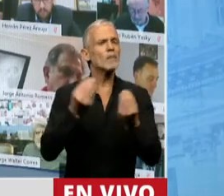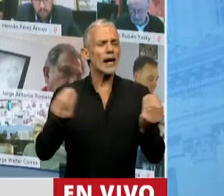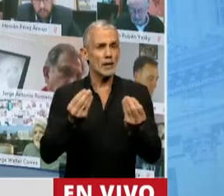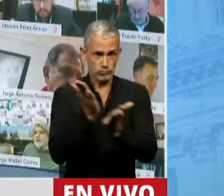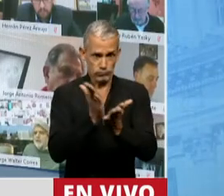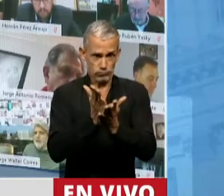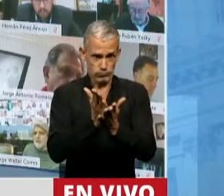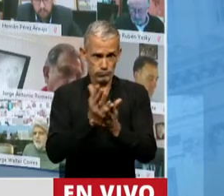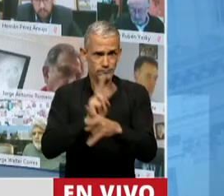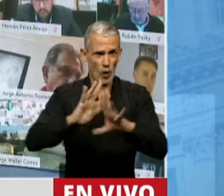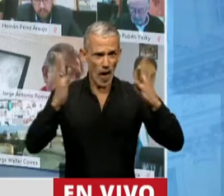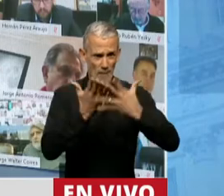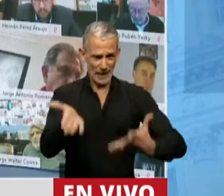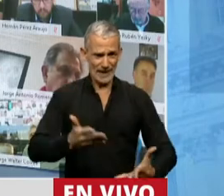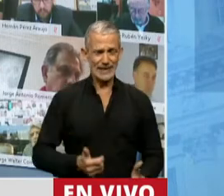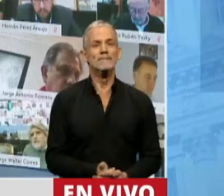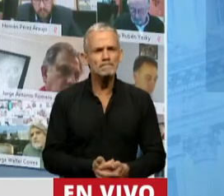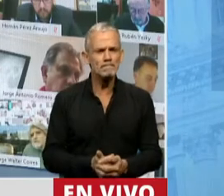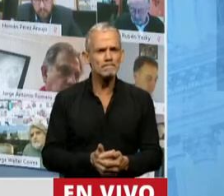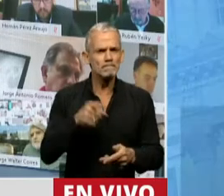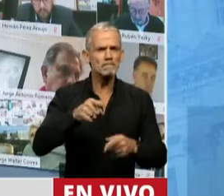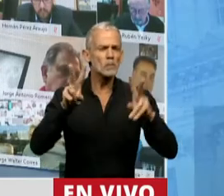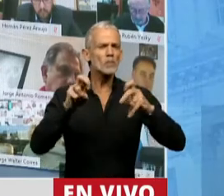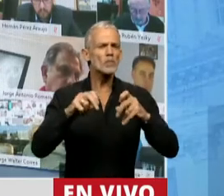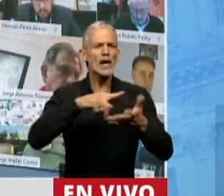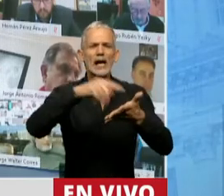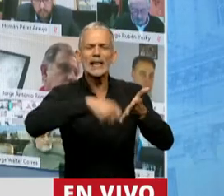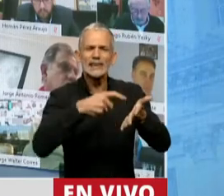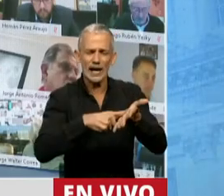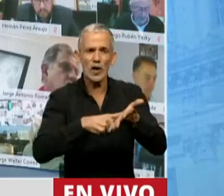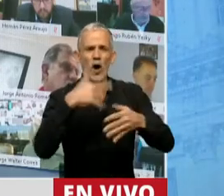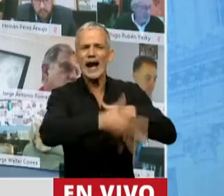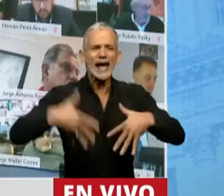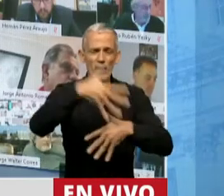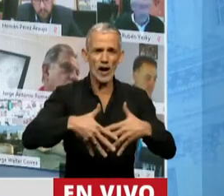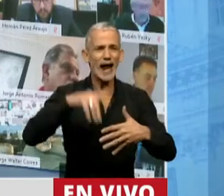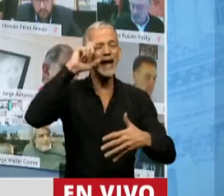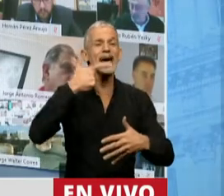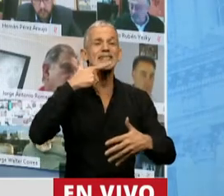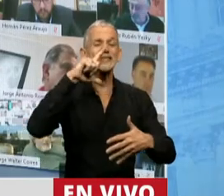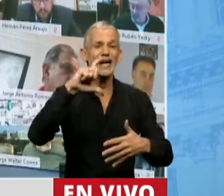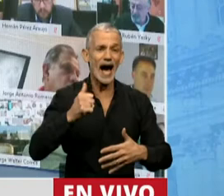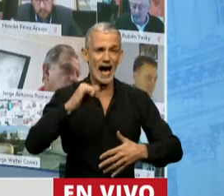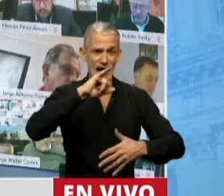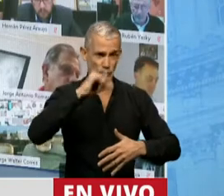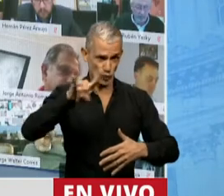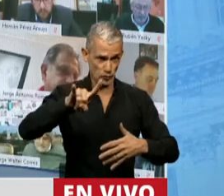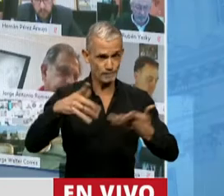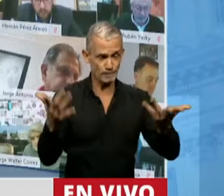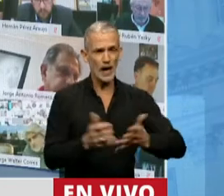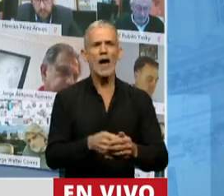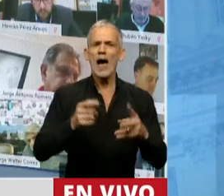ejercer el derecho ambiental. De eso se trata el tratado regional de Escazú. Cuenta con una